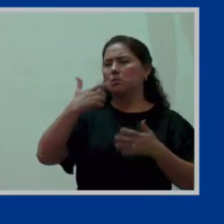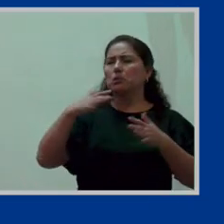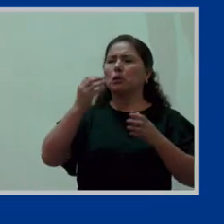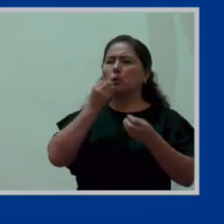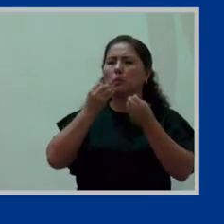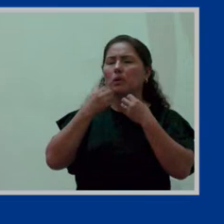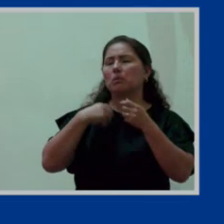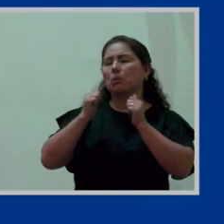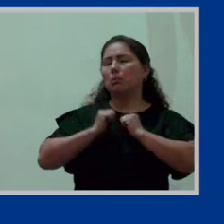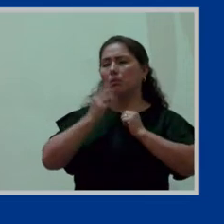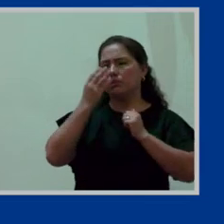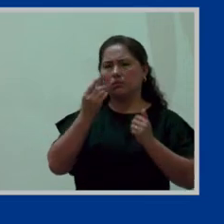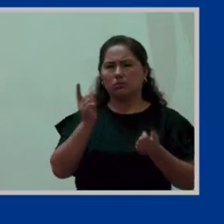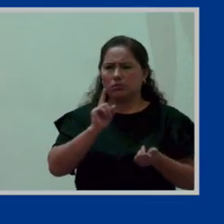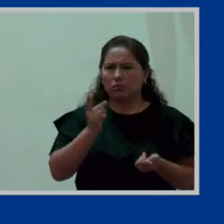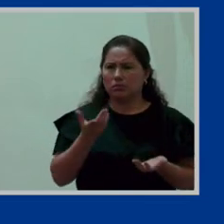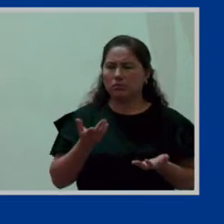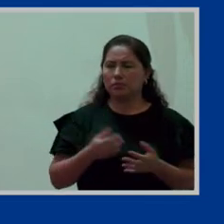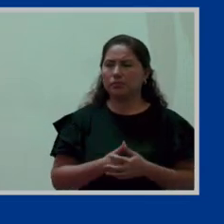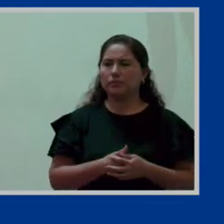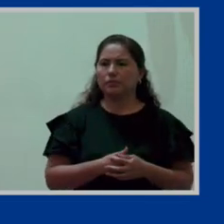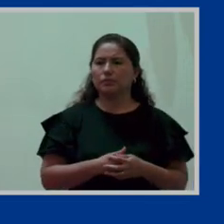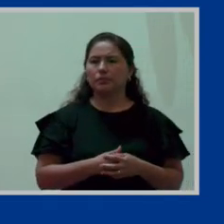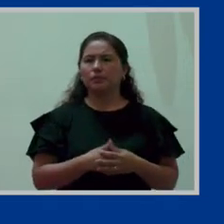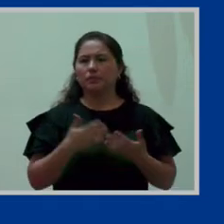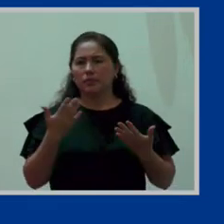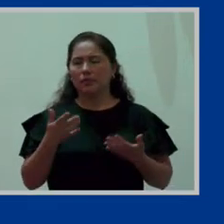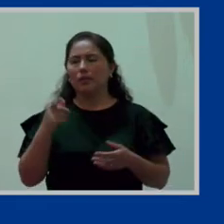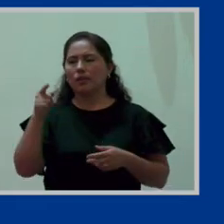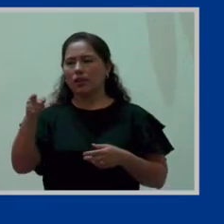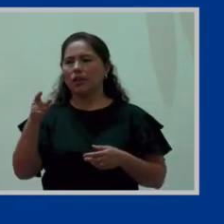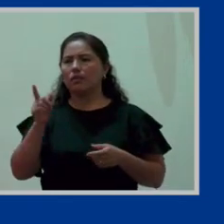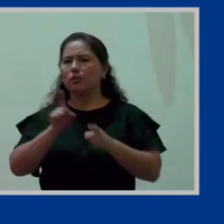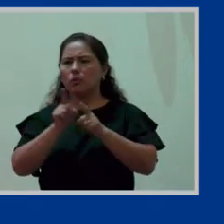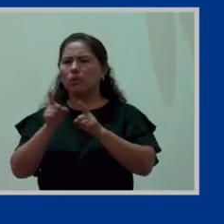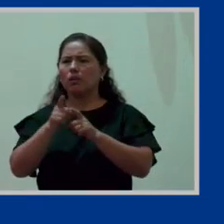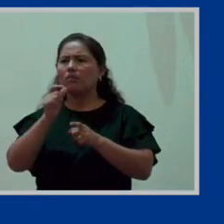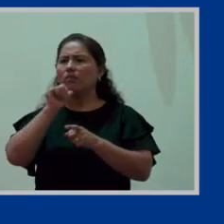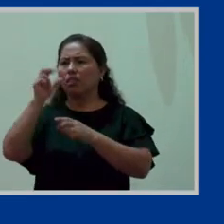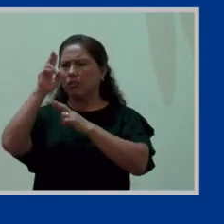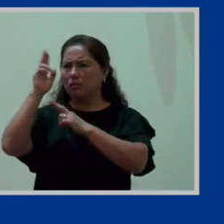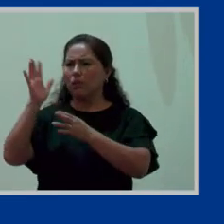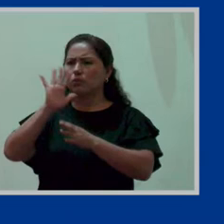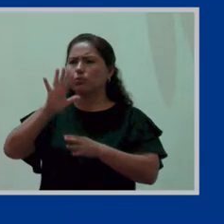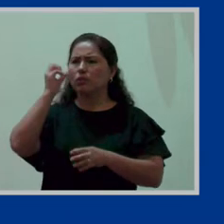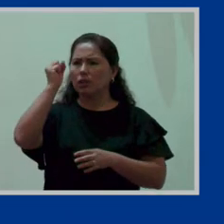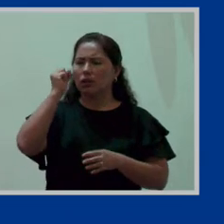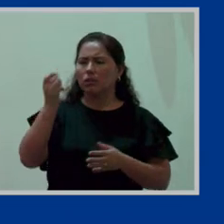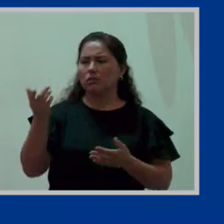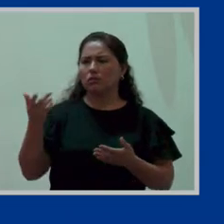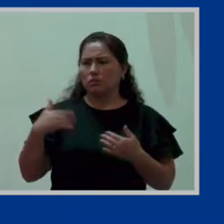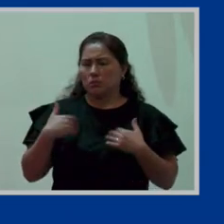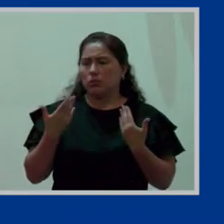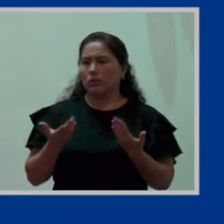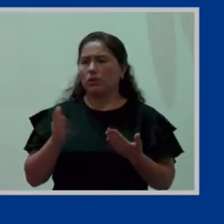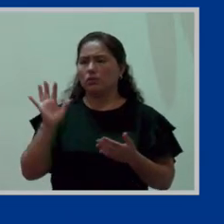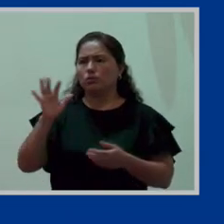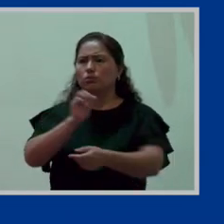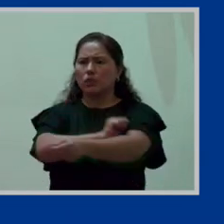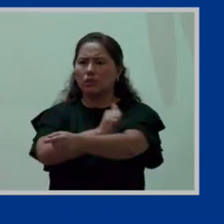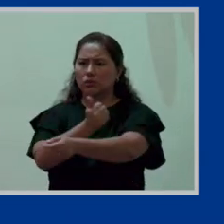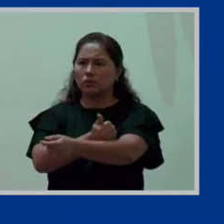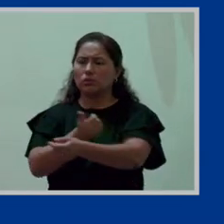y por lo tanto de acontecer el abuso del derecho ¿qué es lo que acontece? la sanción